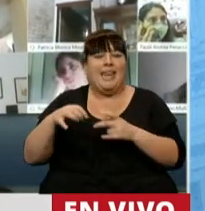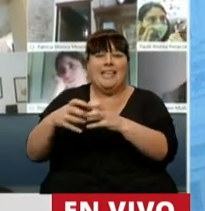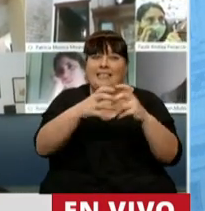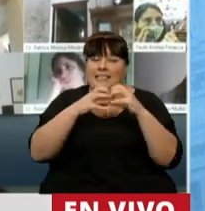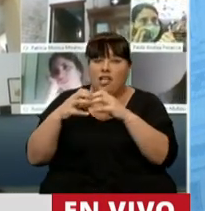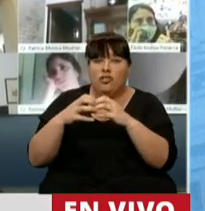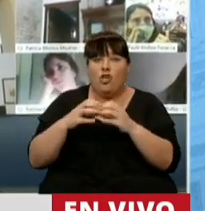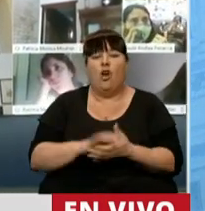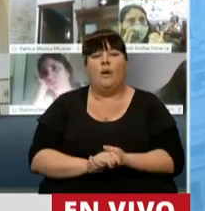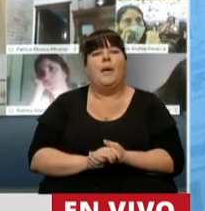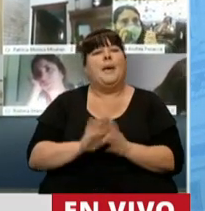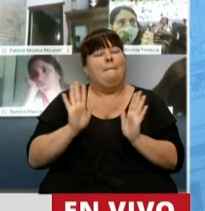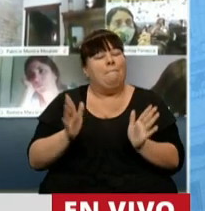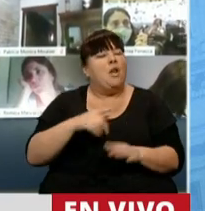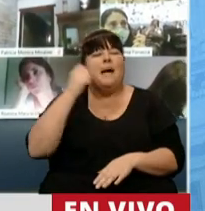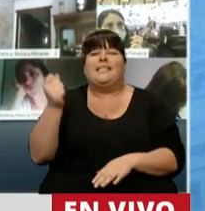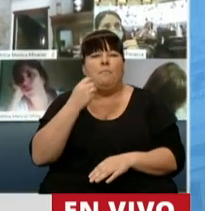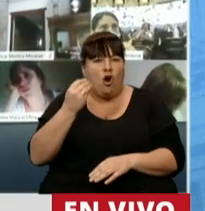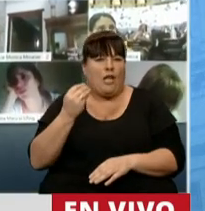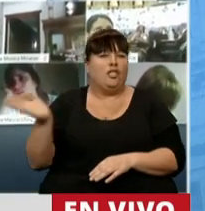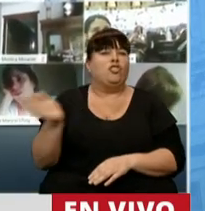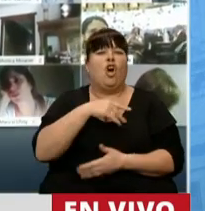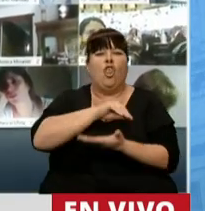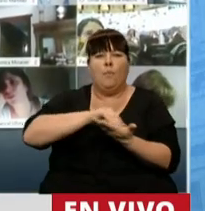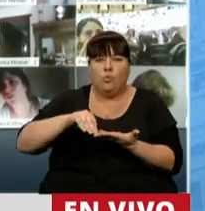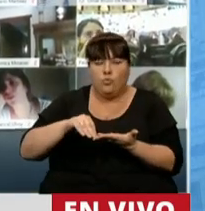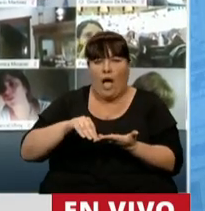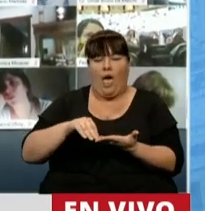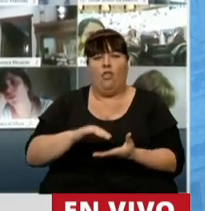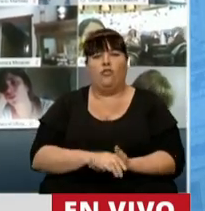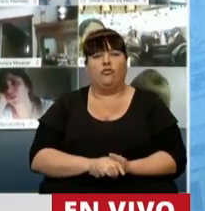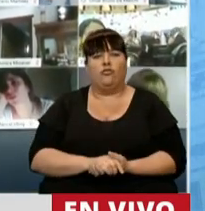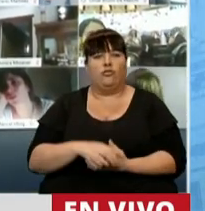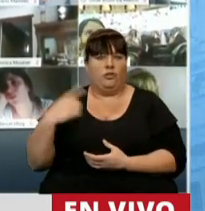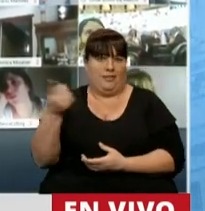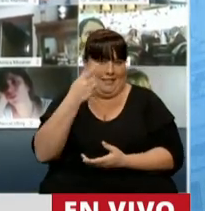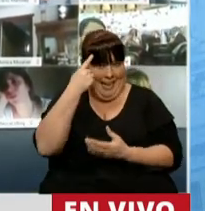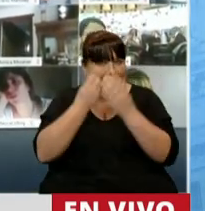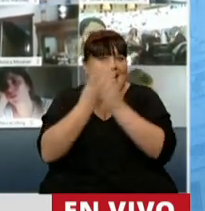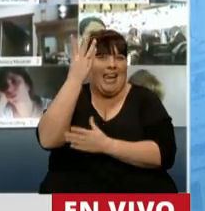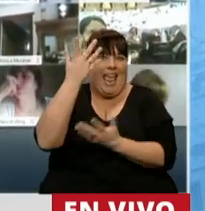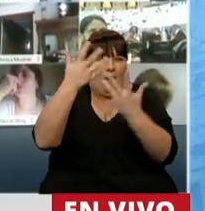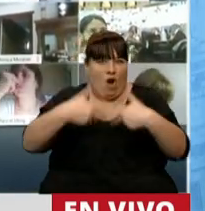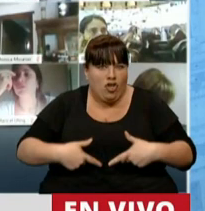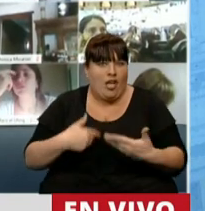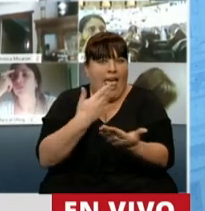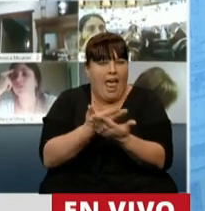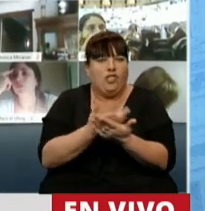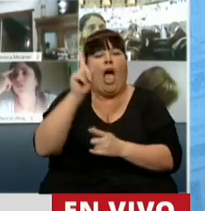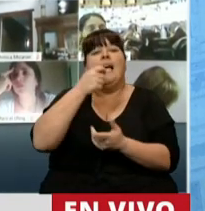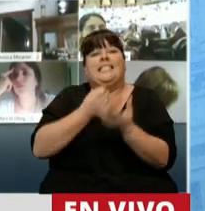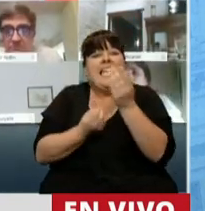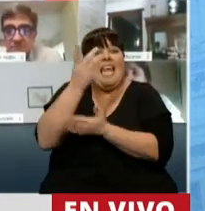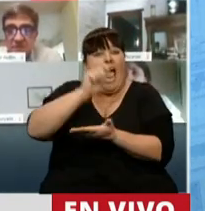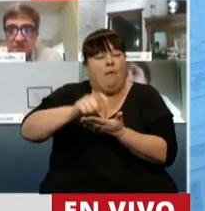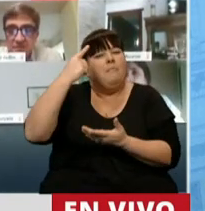sesión, pero fundamentalmente todos los diputados que son autores de proyectos y que cuando uno es autor